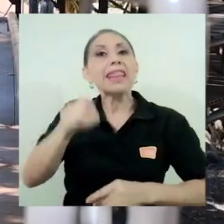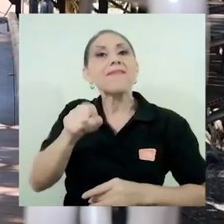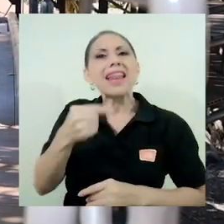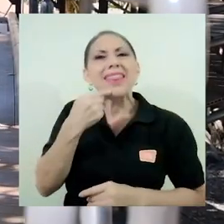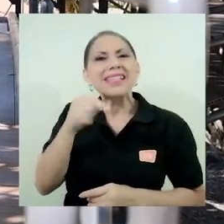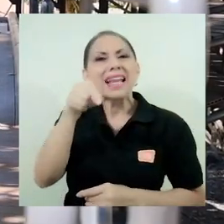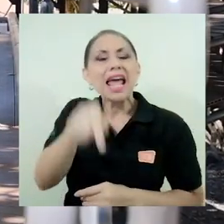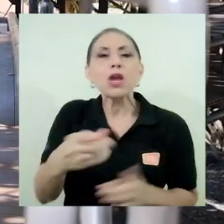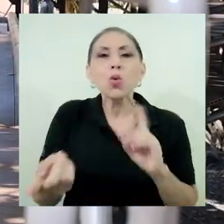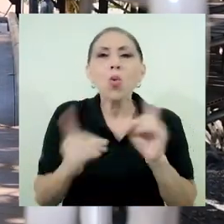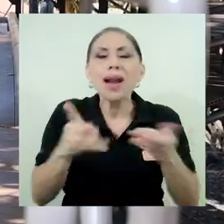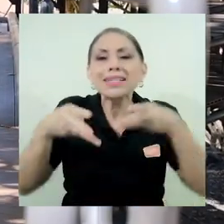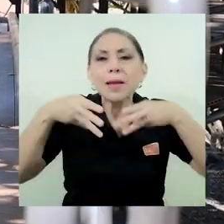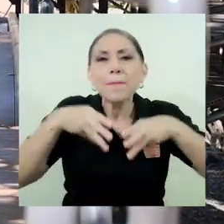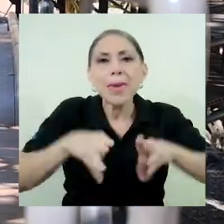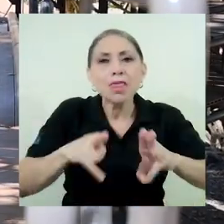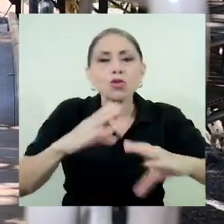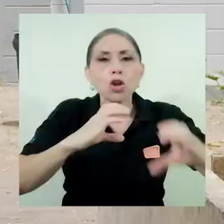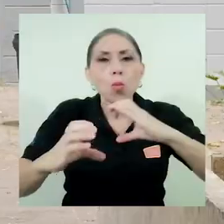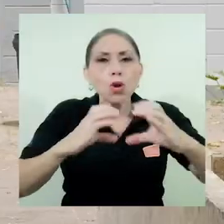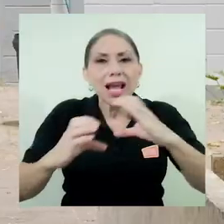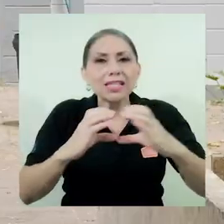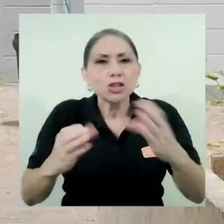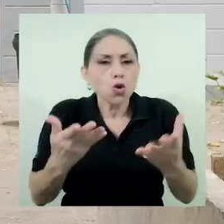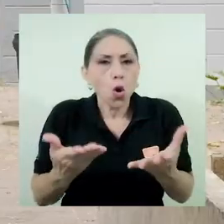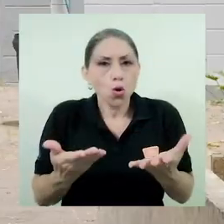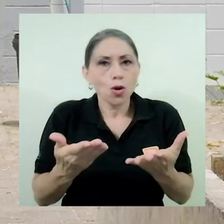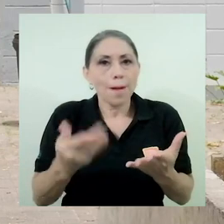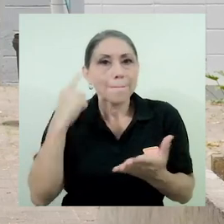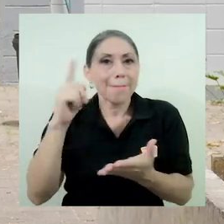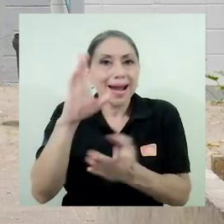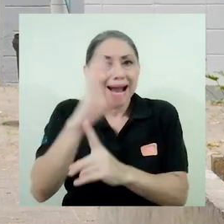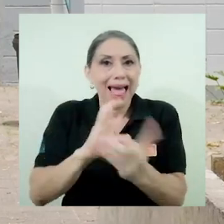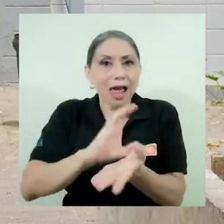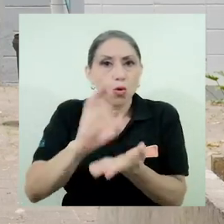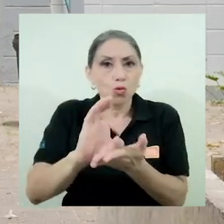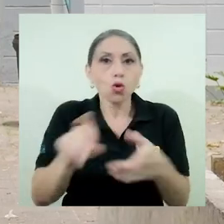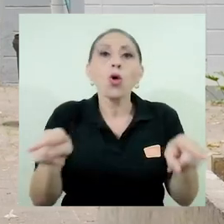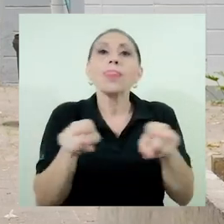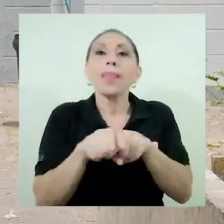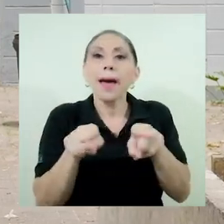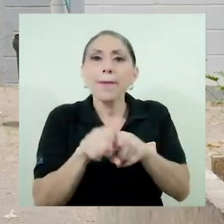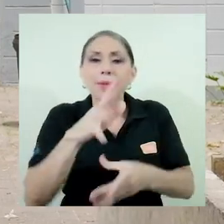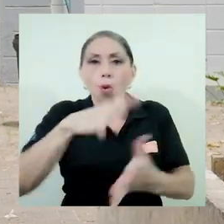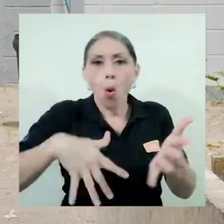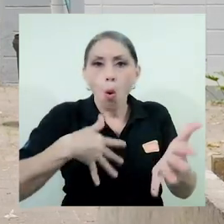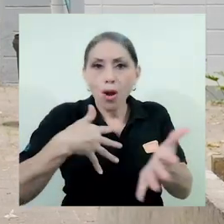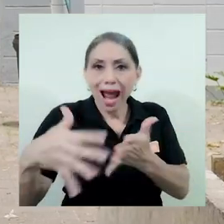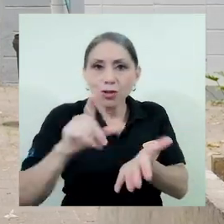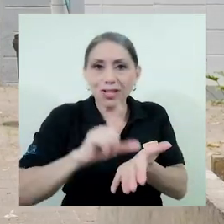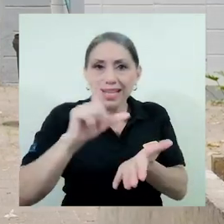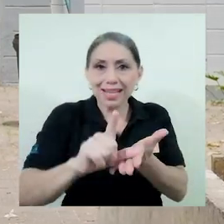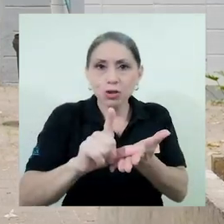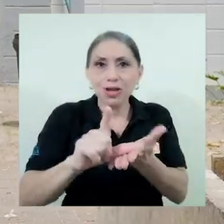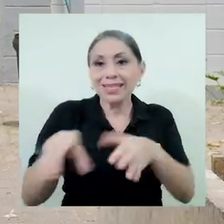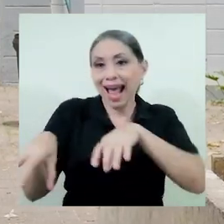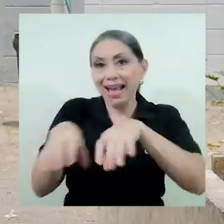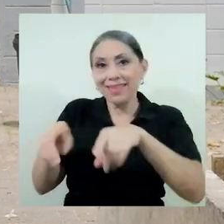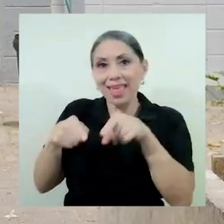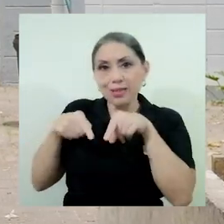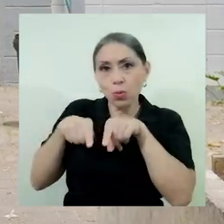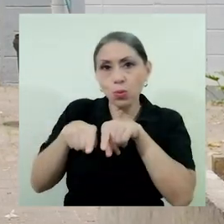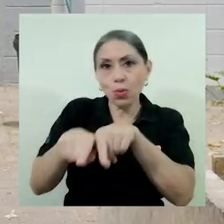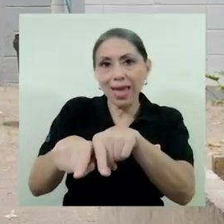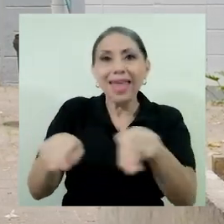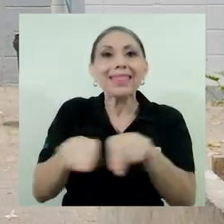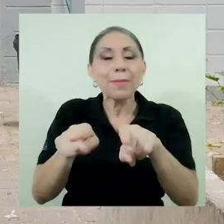comunicación previstos en cada curso, así como los horarios de las lecciones, las actividades paralelas y la